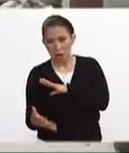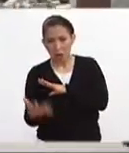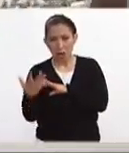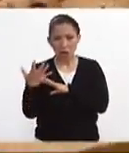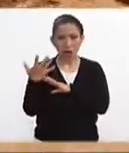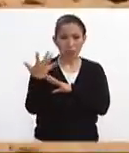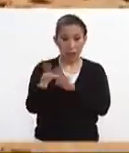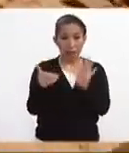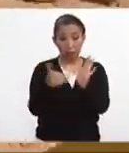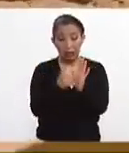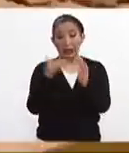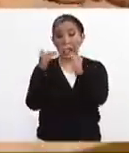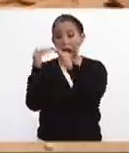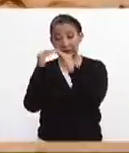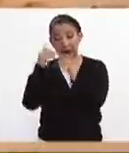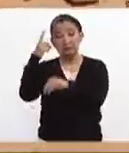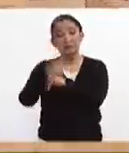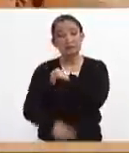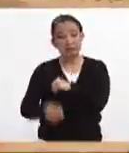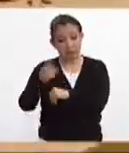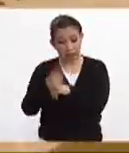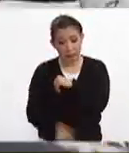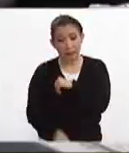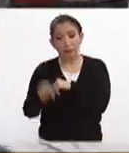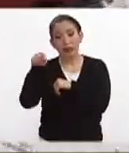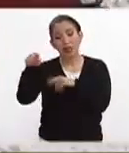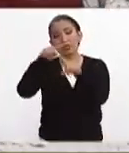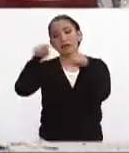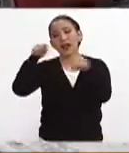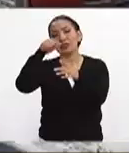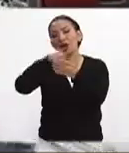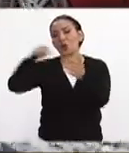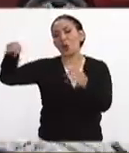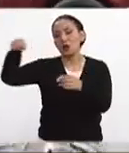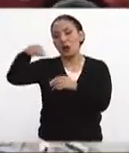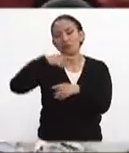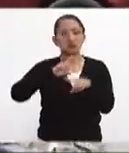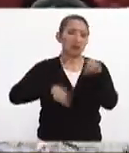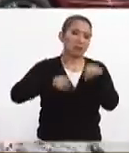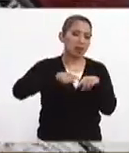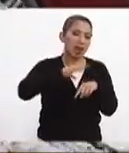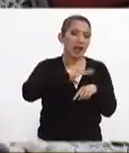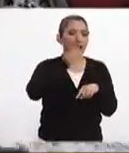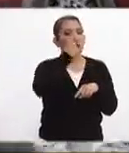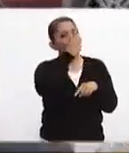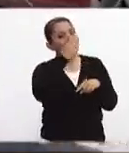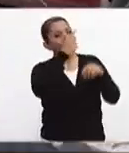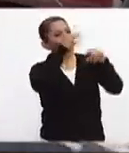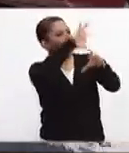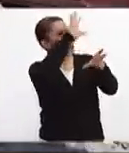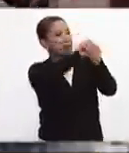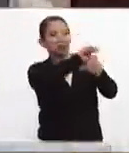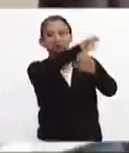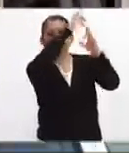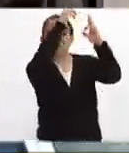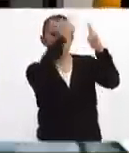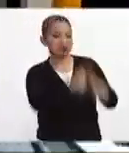10 mil viviendas dañadas en diferentes niveles hay unas con destrucción total